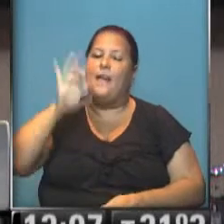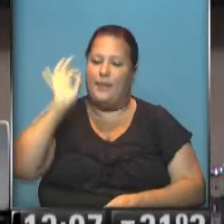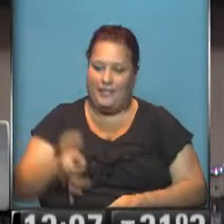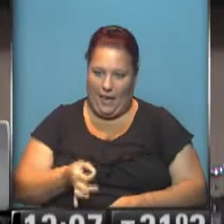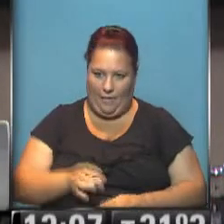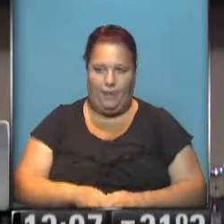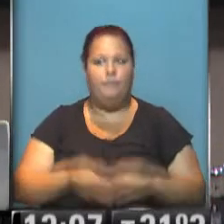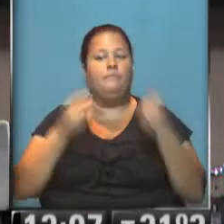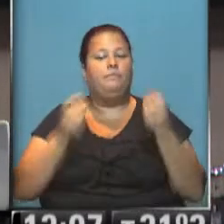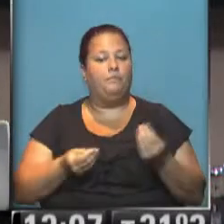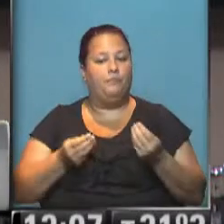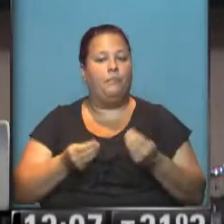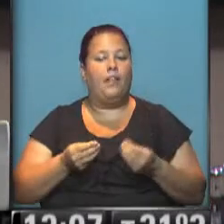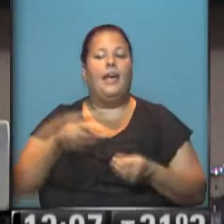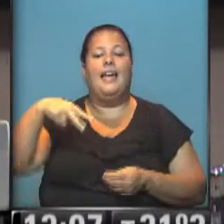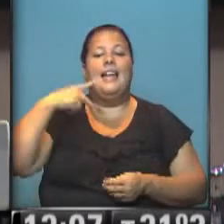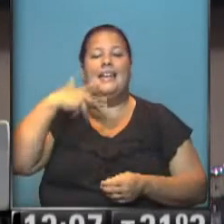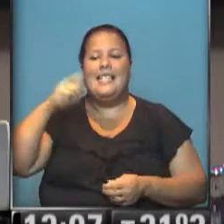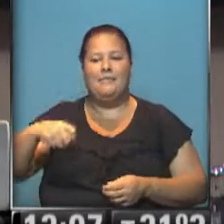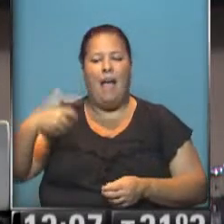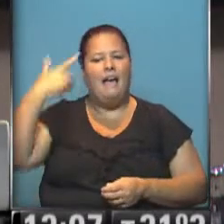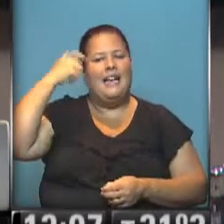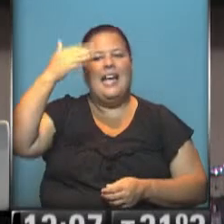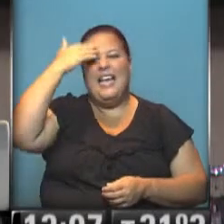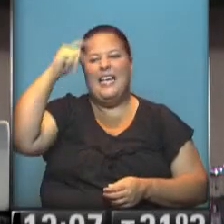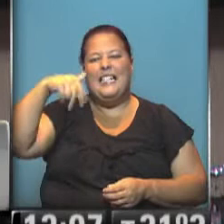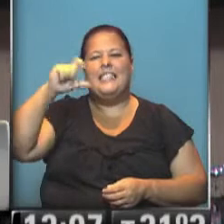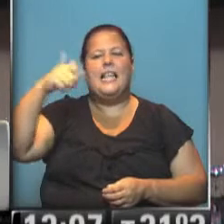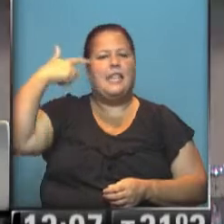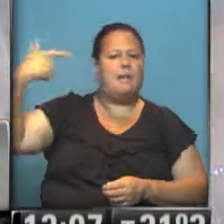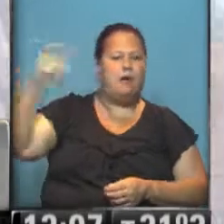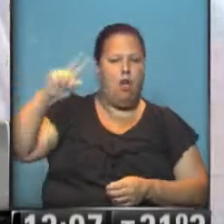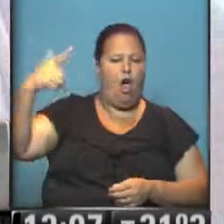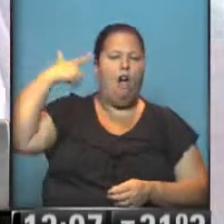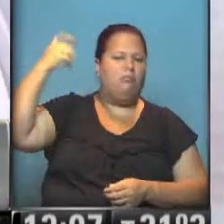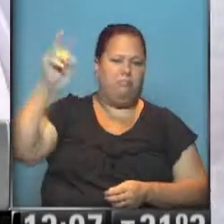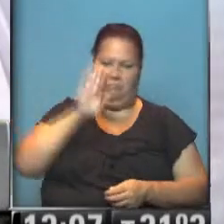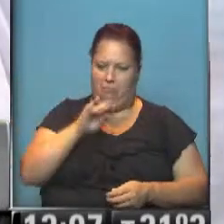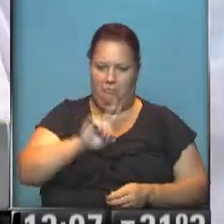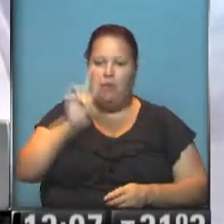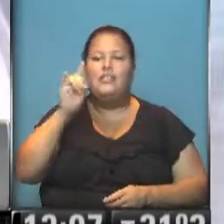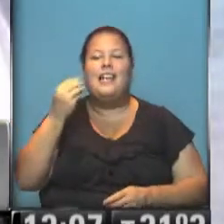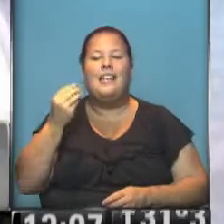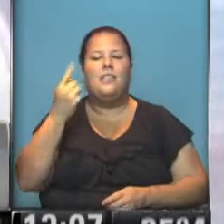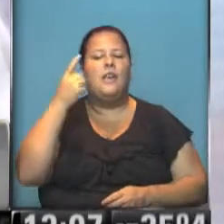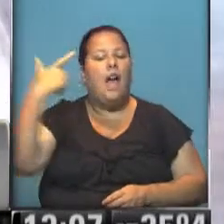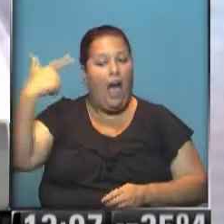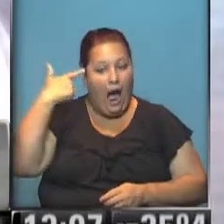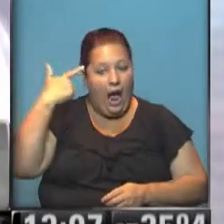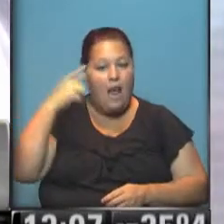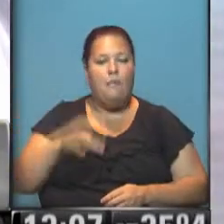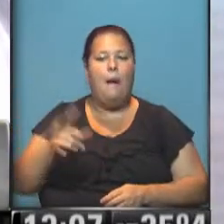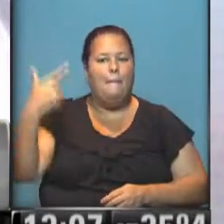que el doctor Rimas no se disparó a 15 centímetros, como se dice, o le dispararon a 15 centímetros, sino que tuvo el arma